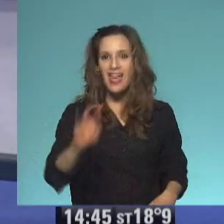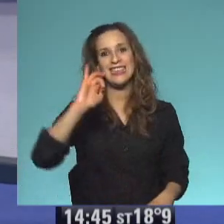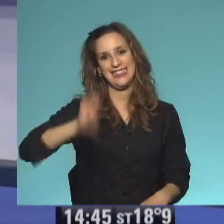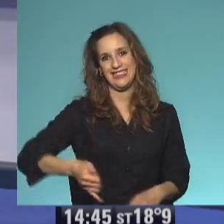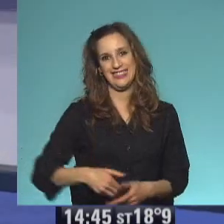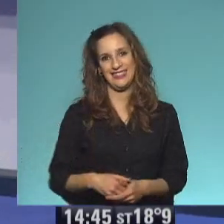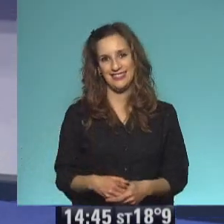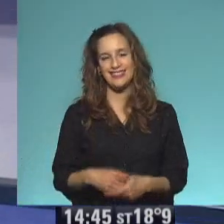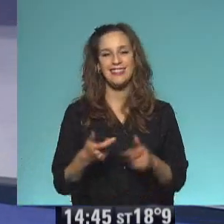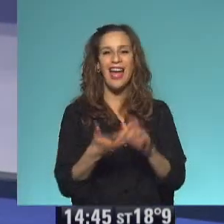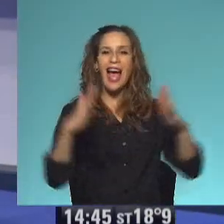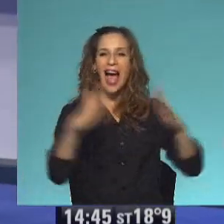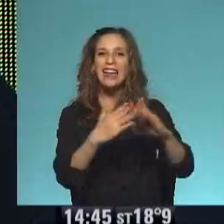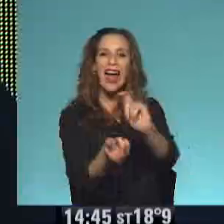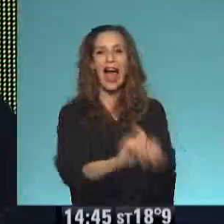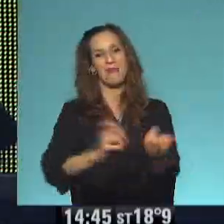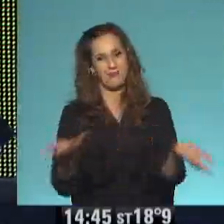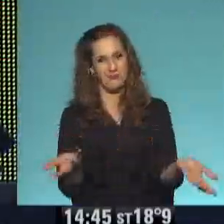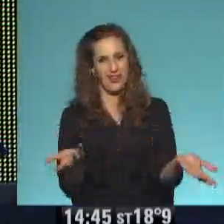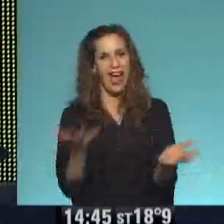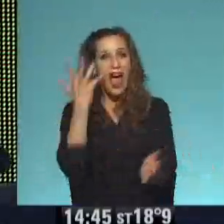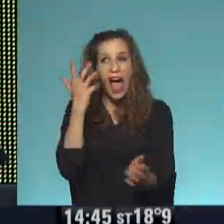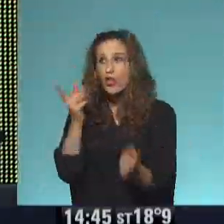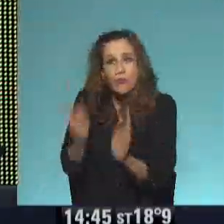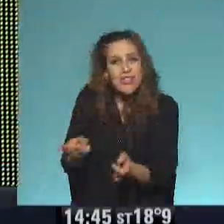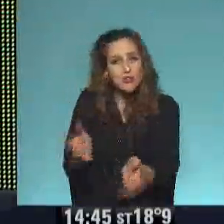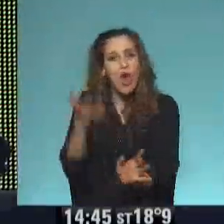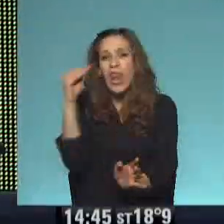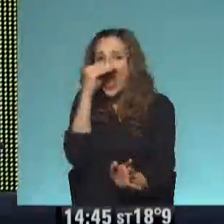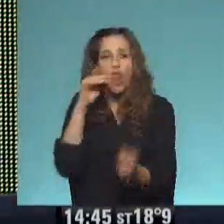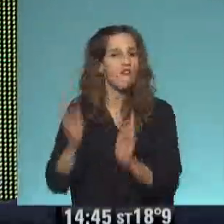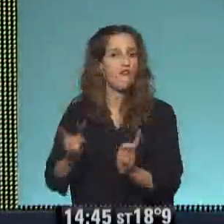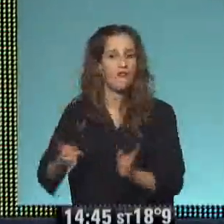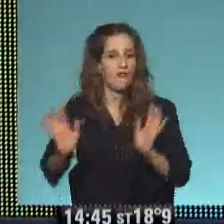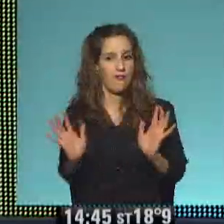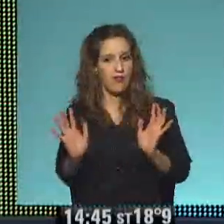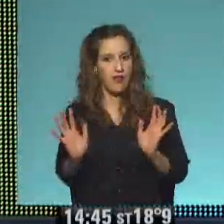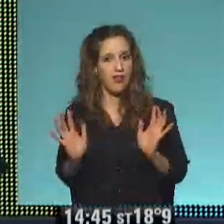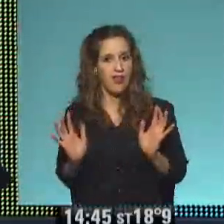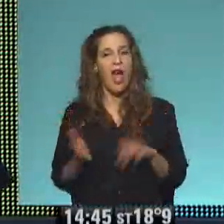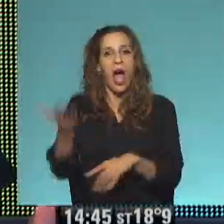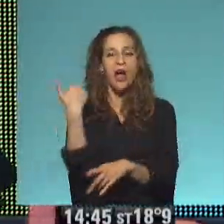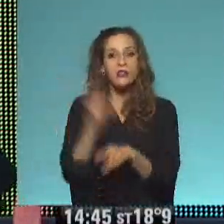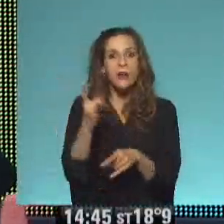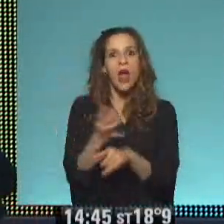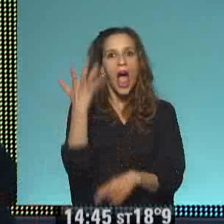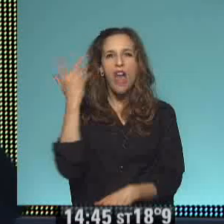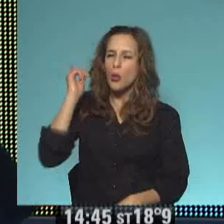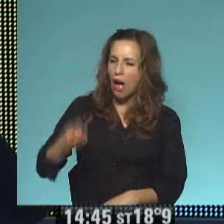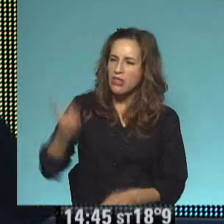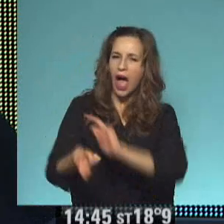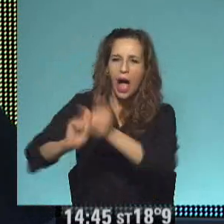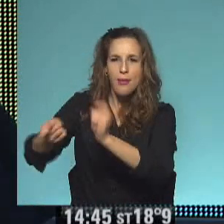¡Qué bueno! Winnie, claro, teniendo magia, todas las posibilidades. Y era siempre la corregida de la manera que no. Que no